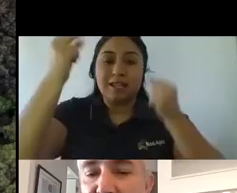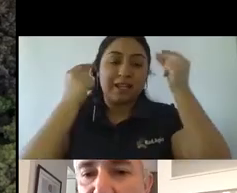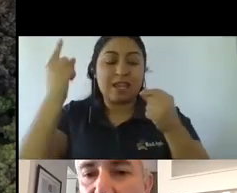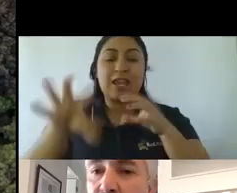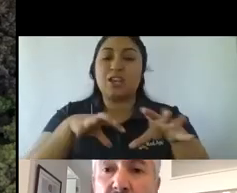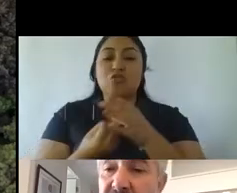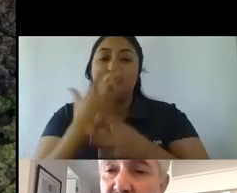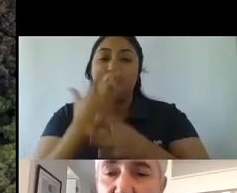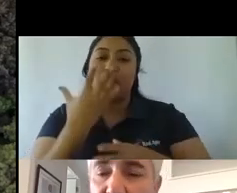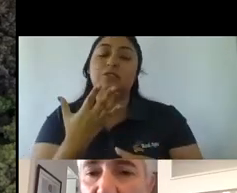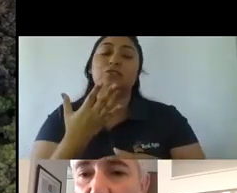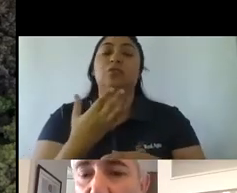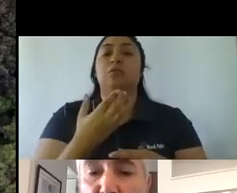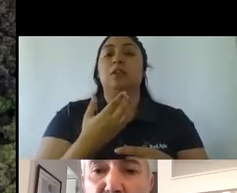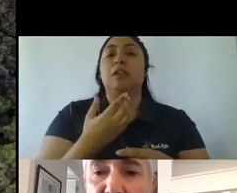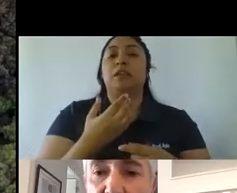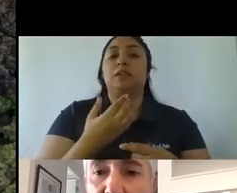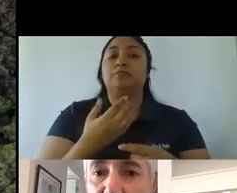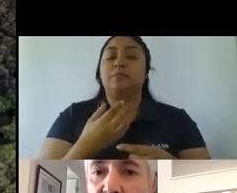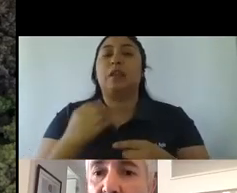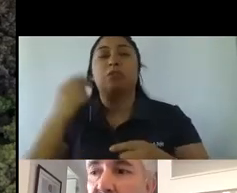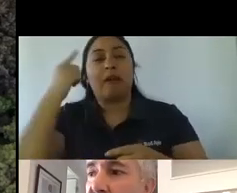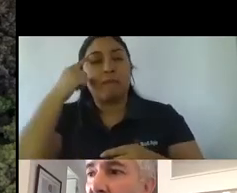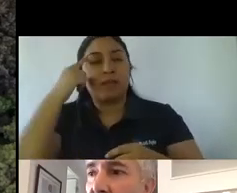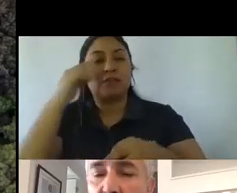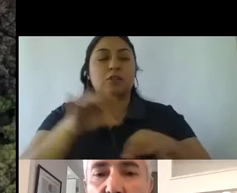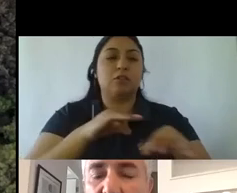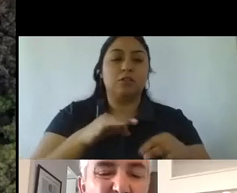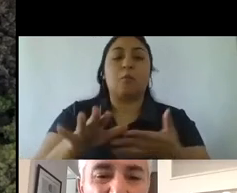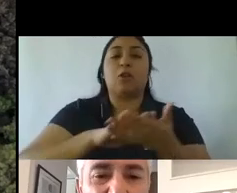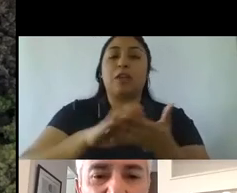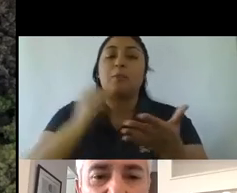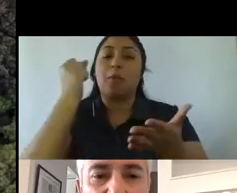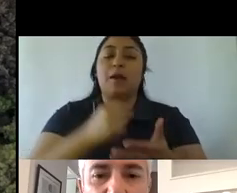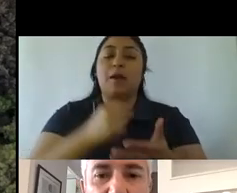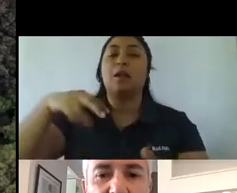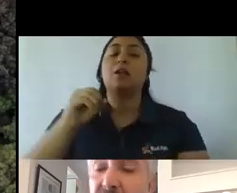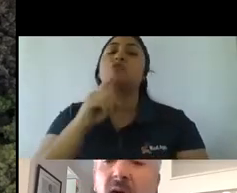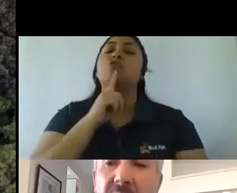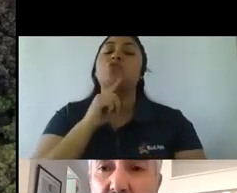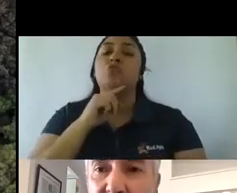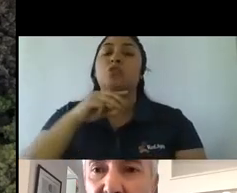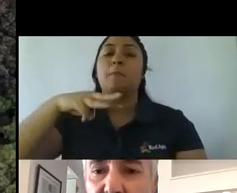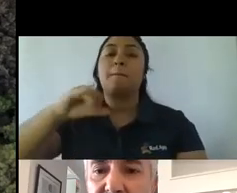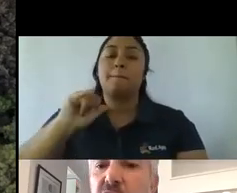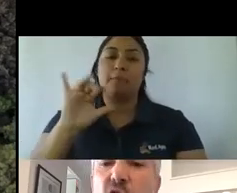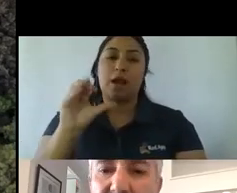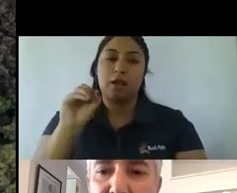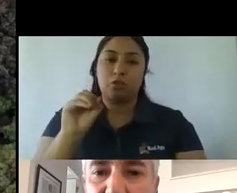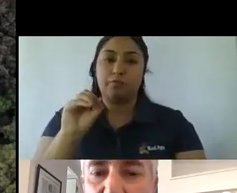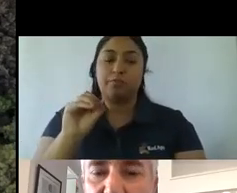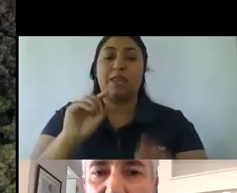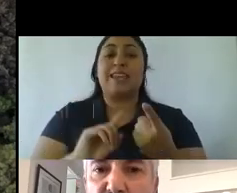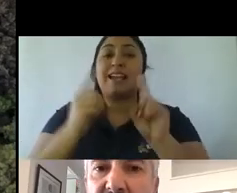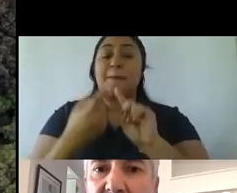no me di ni cuenta. pensamos en marcas como Not Mayo que entraron y cambiaron la categoría cambiaron la categoría de las mayonesas todas las